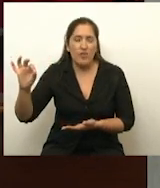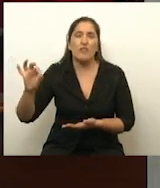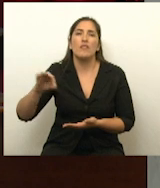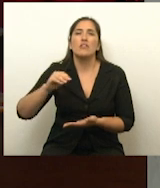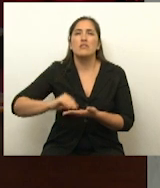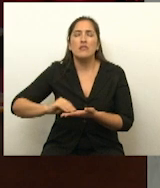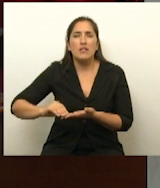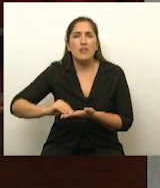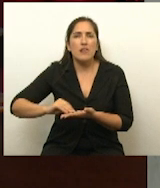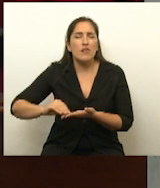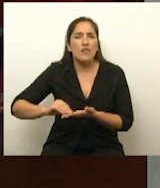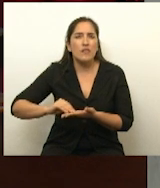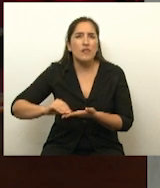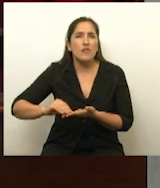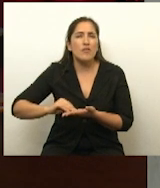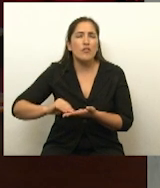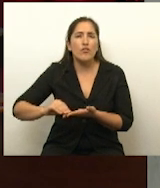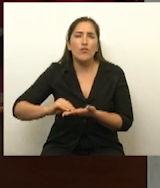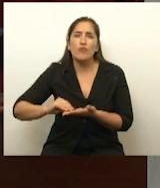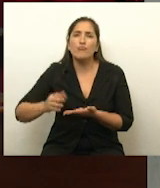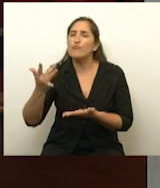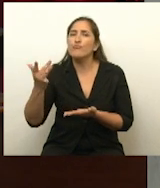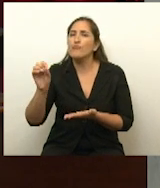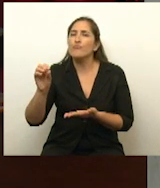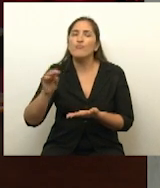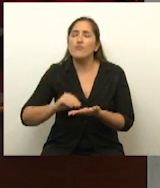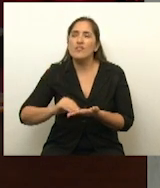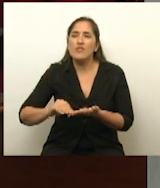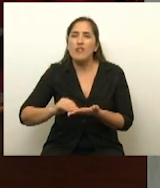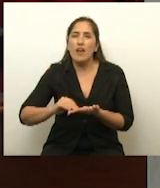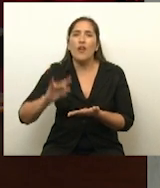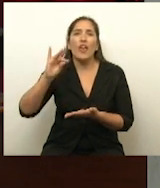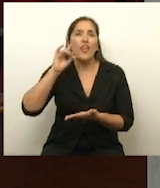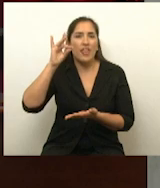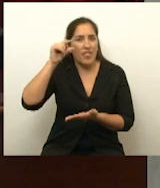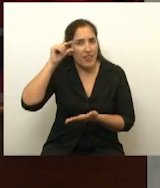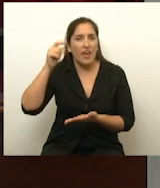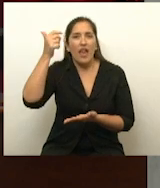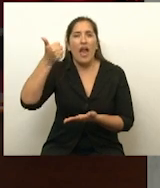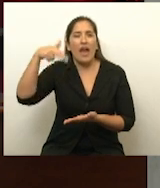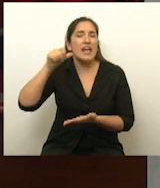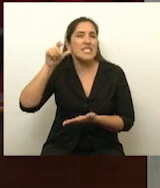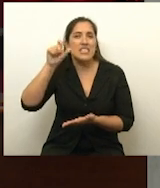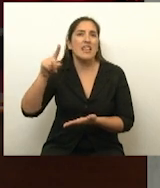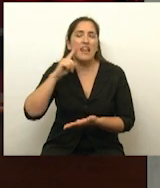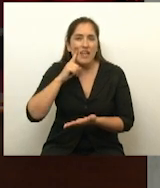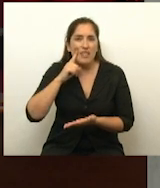senador De Angeli, senador Martínez,